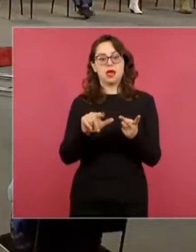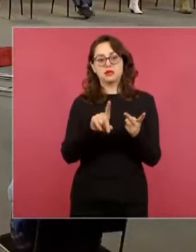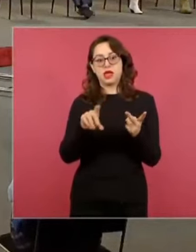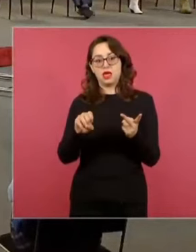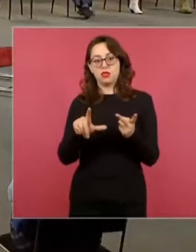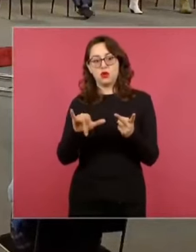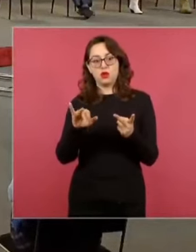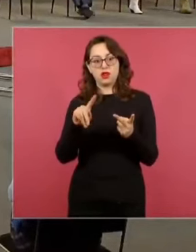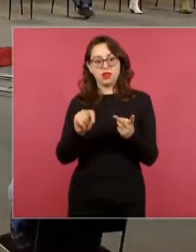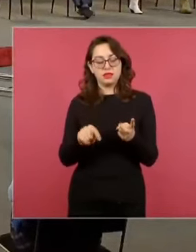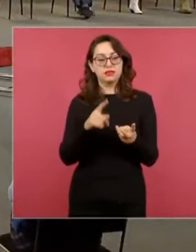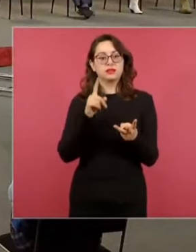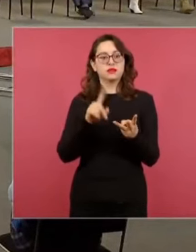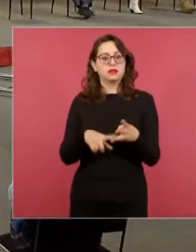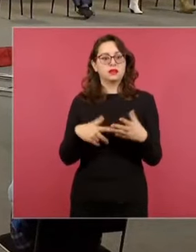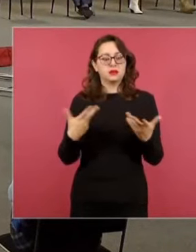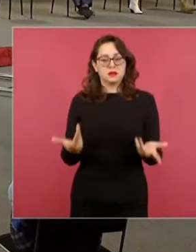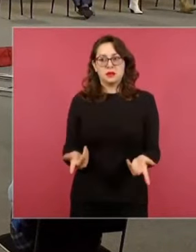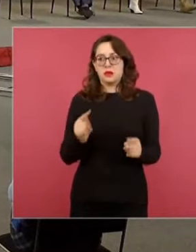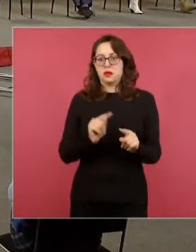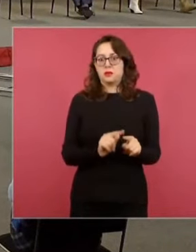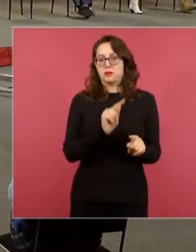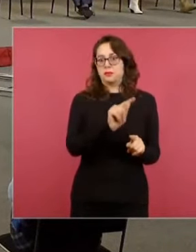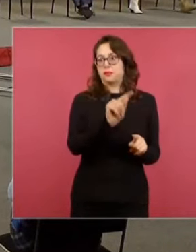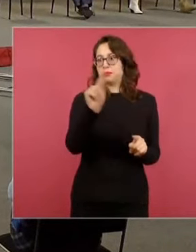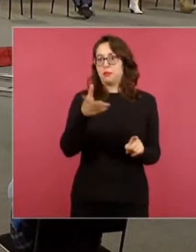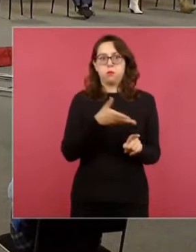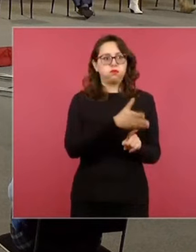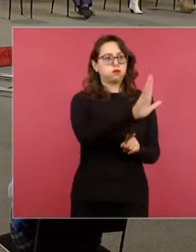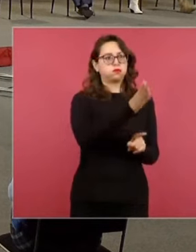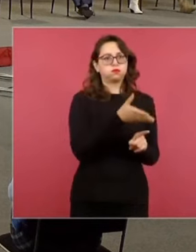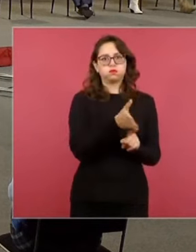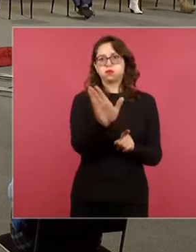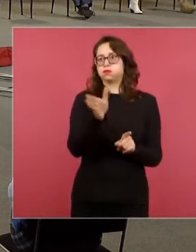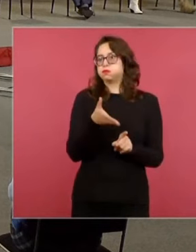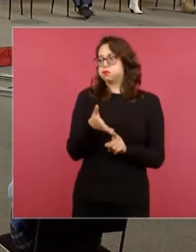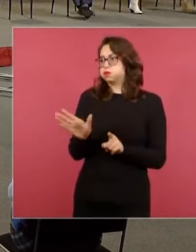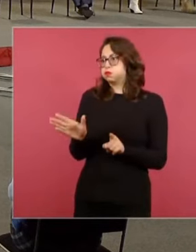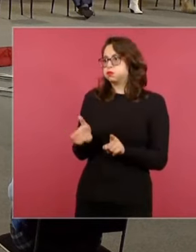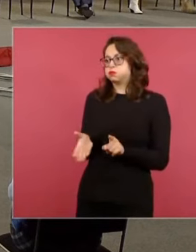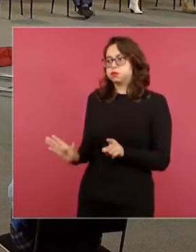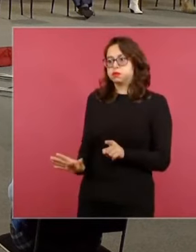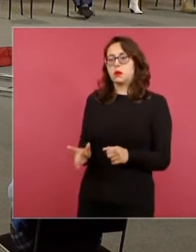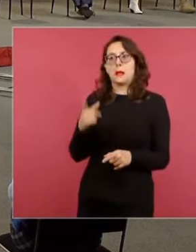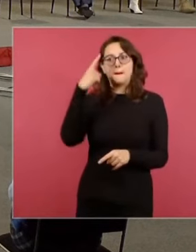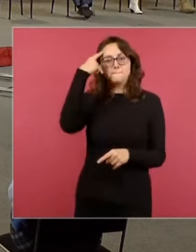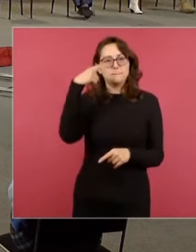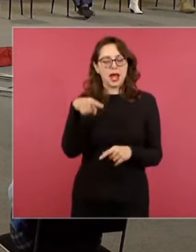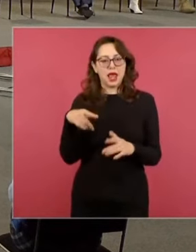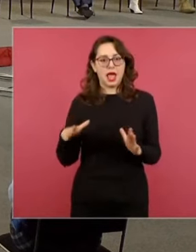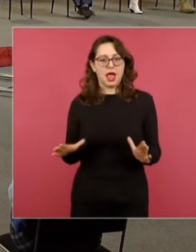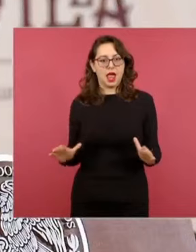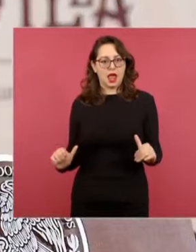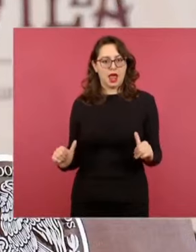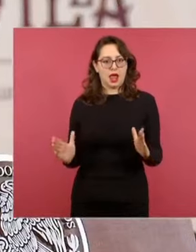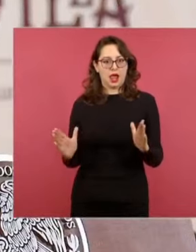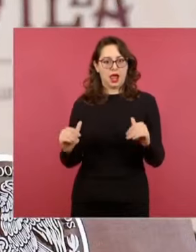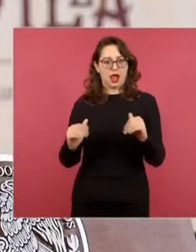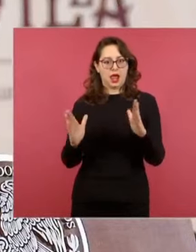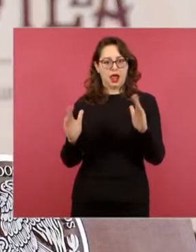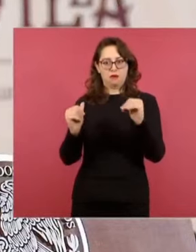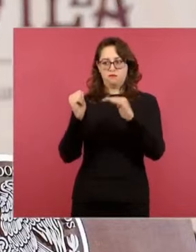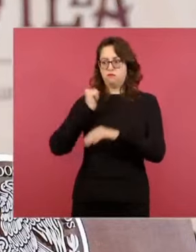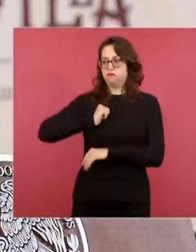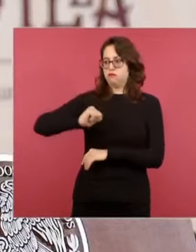de sus estaciones y desde ahí hacia Espita y Tizimín, conectando con las zonas arqueológicas de Chichen Itzá y